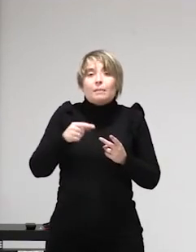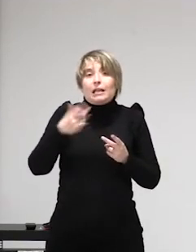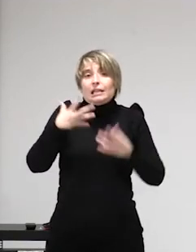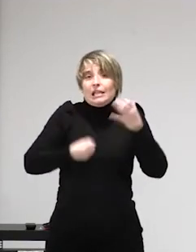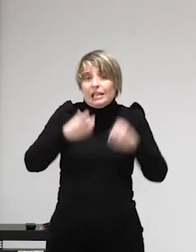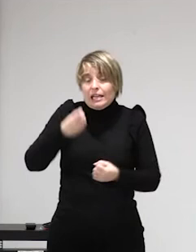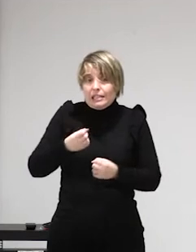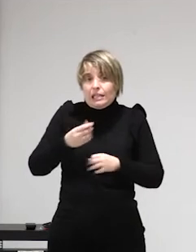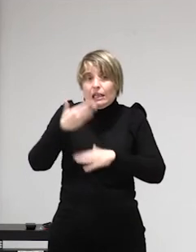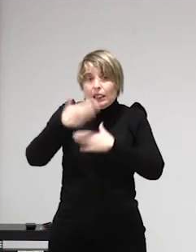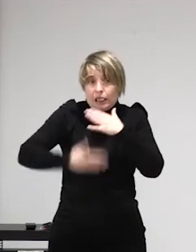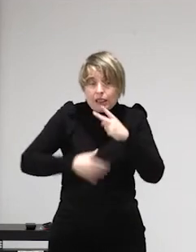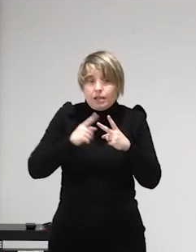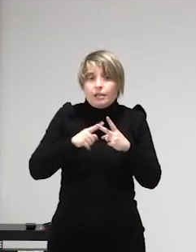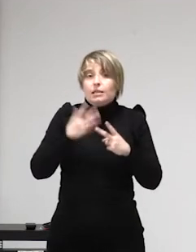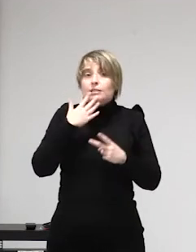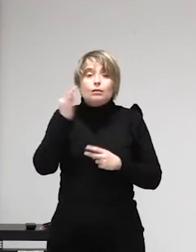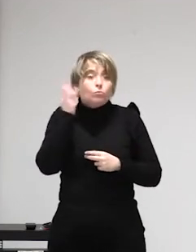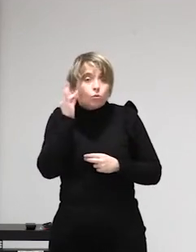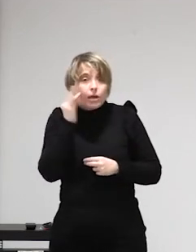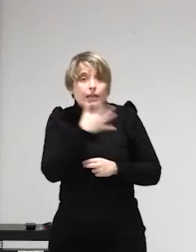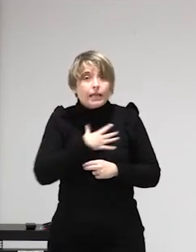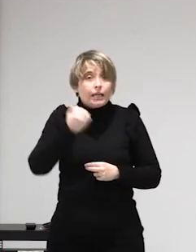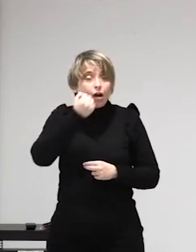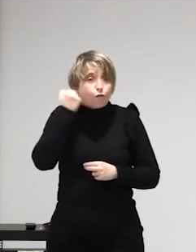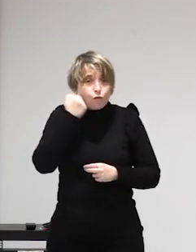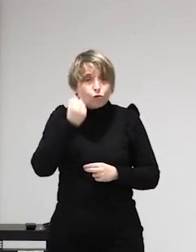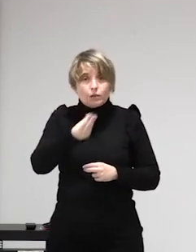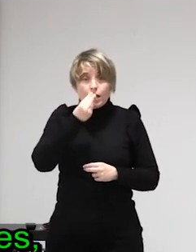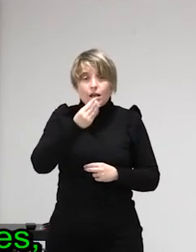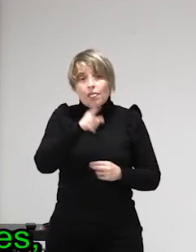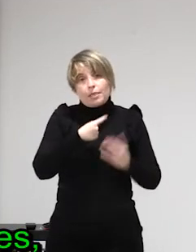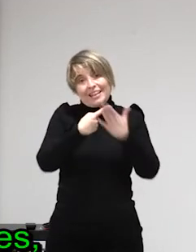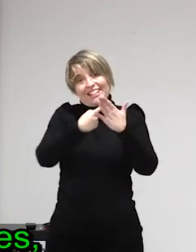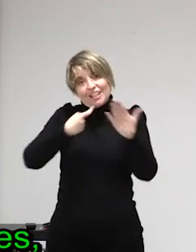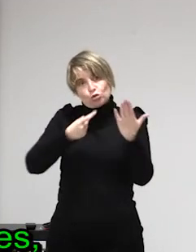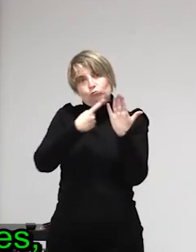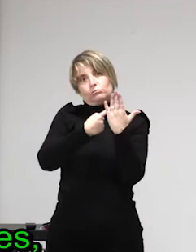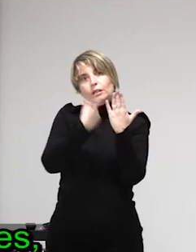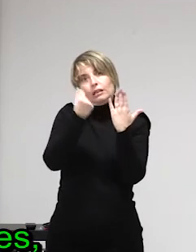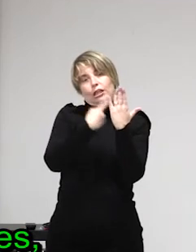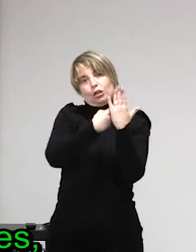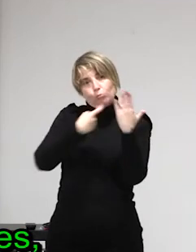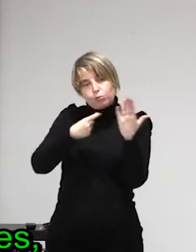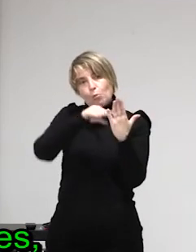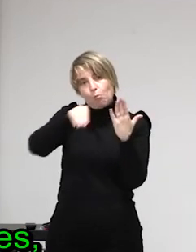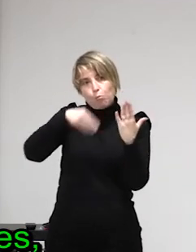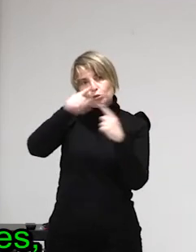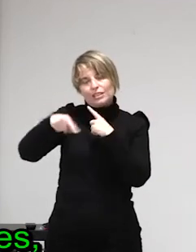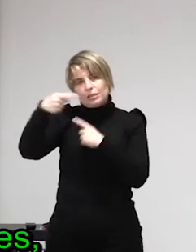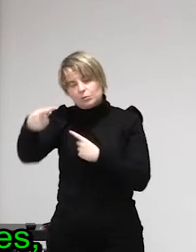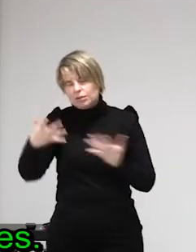quizás lo que la misma persona querría pero todo hay que decirlo nosotras a través del estigma podemos llegar a ser muy